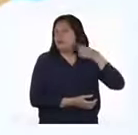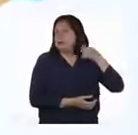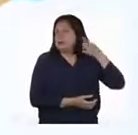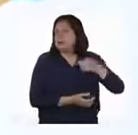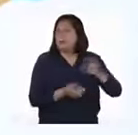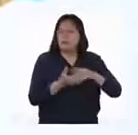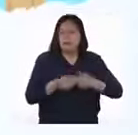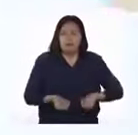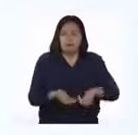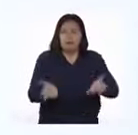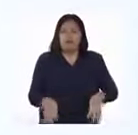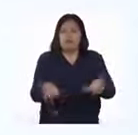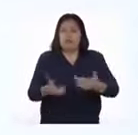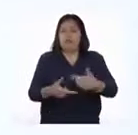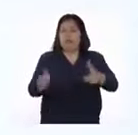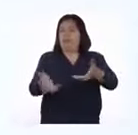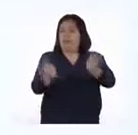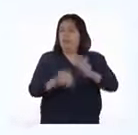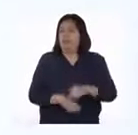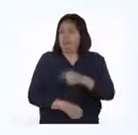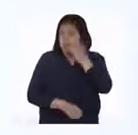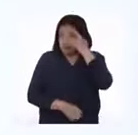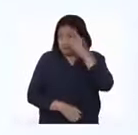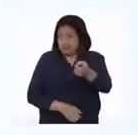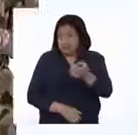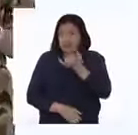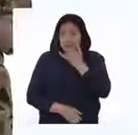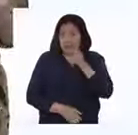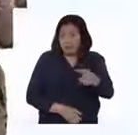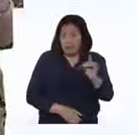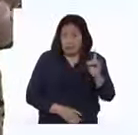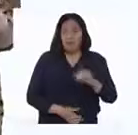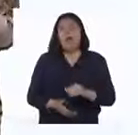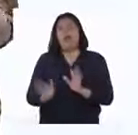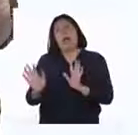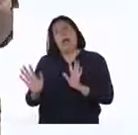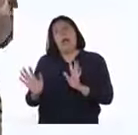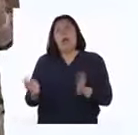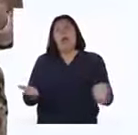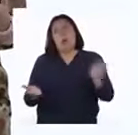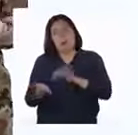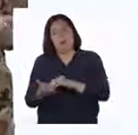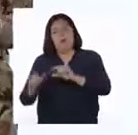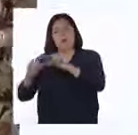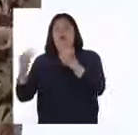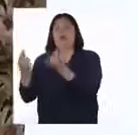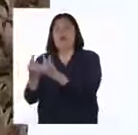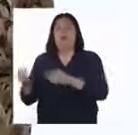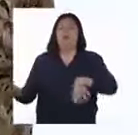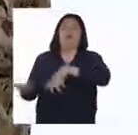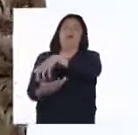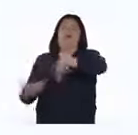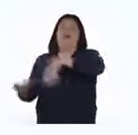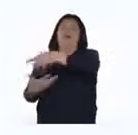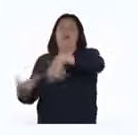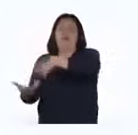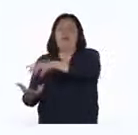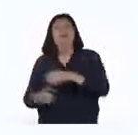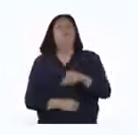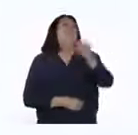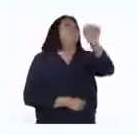luego se las libera. ¿Se imaginan qué pasa con esas vicuñas? Me imagino que vuelven a su grupo y se mezclan con el resto.